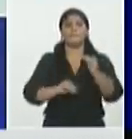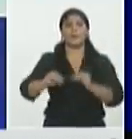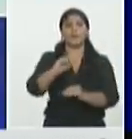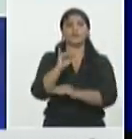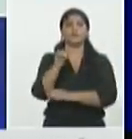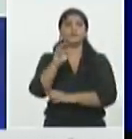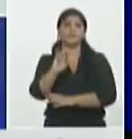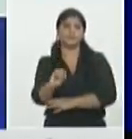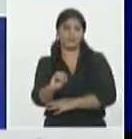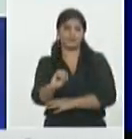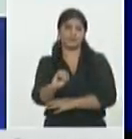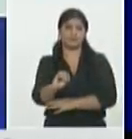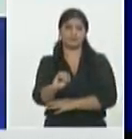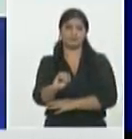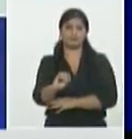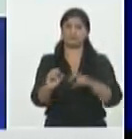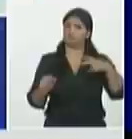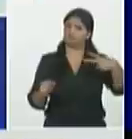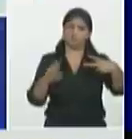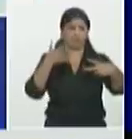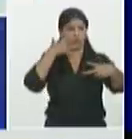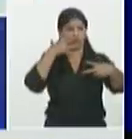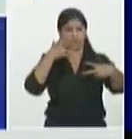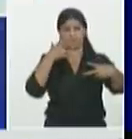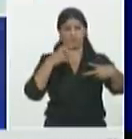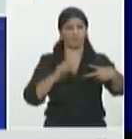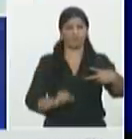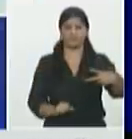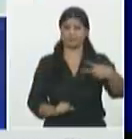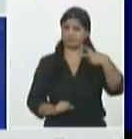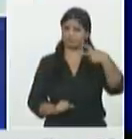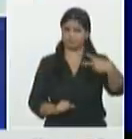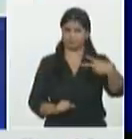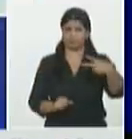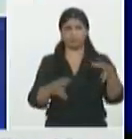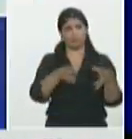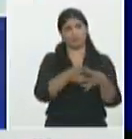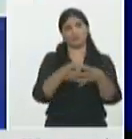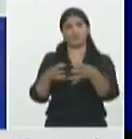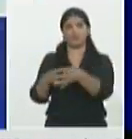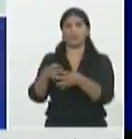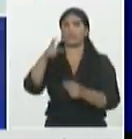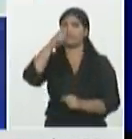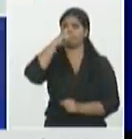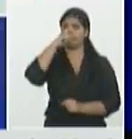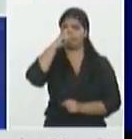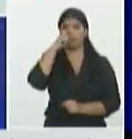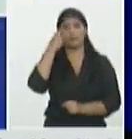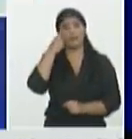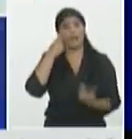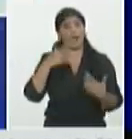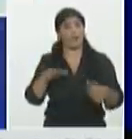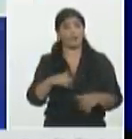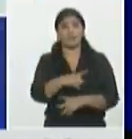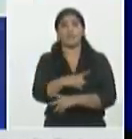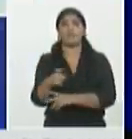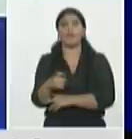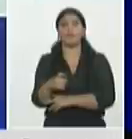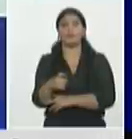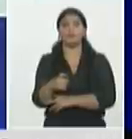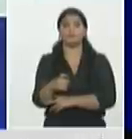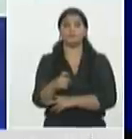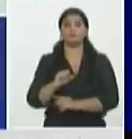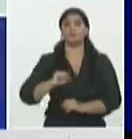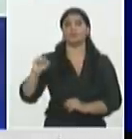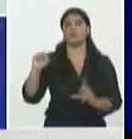60 y cerrando fila para que en un tiempo más breve se logre revertir